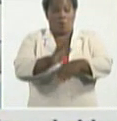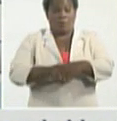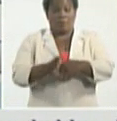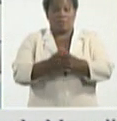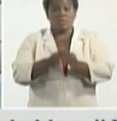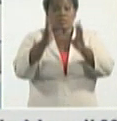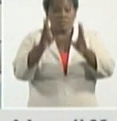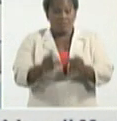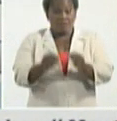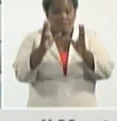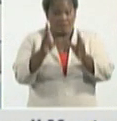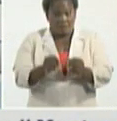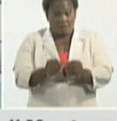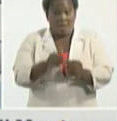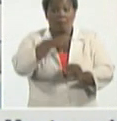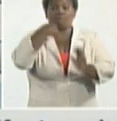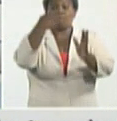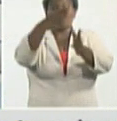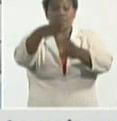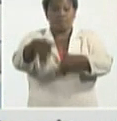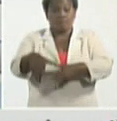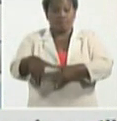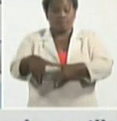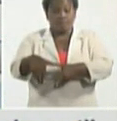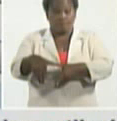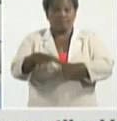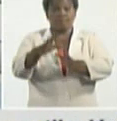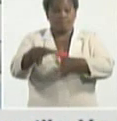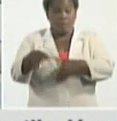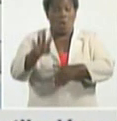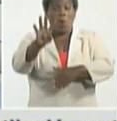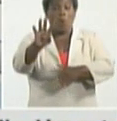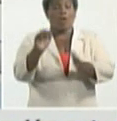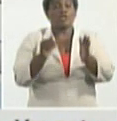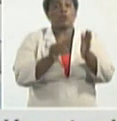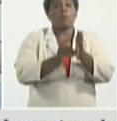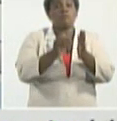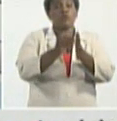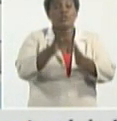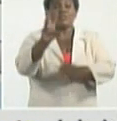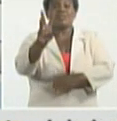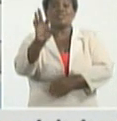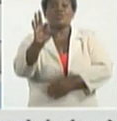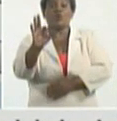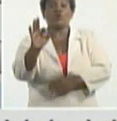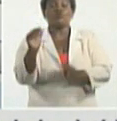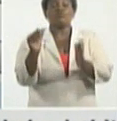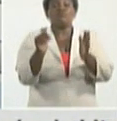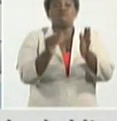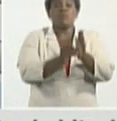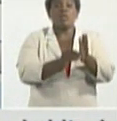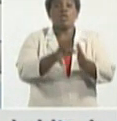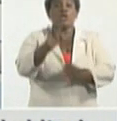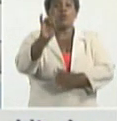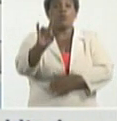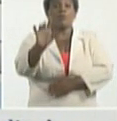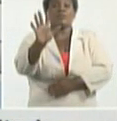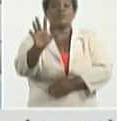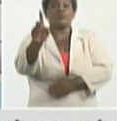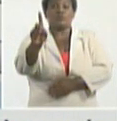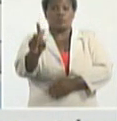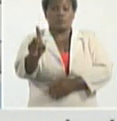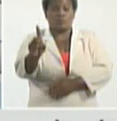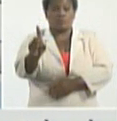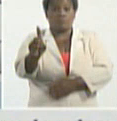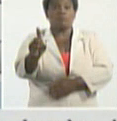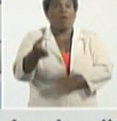la cifra de fallecidos de 4.038.951 muy